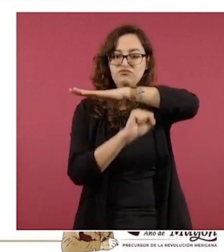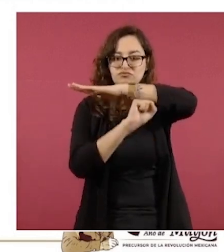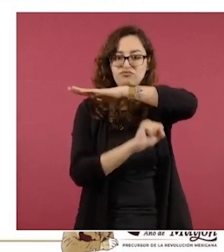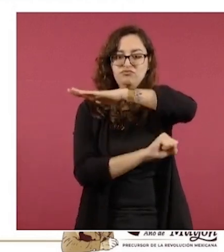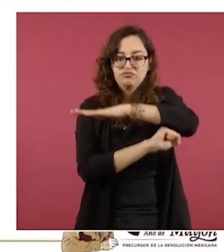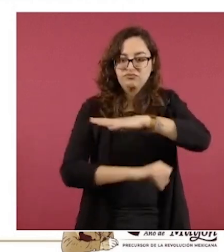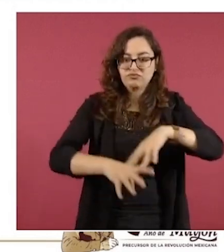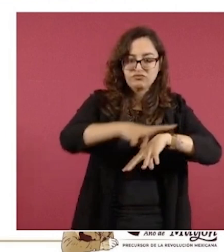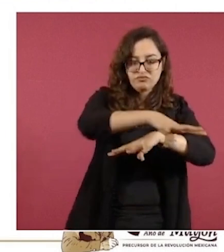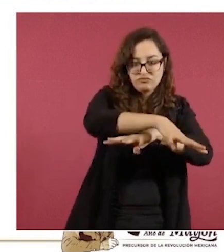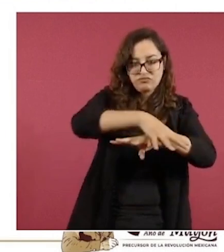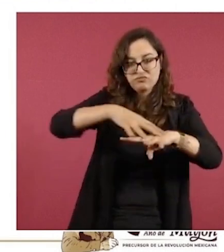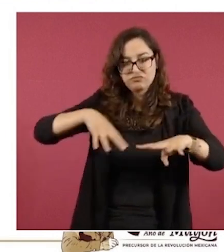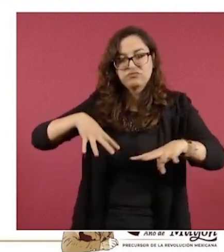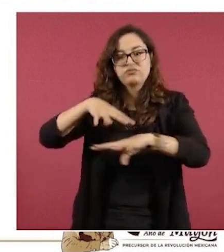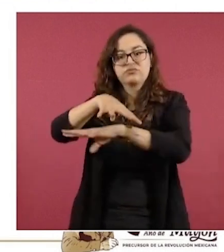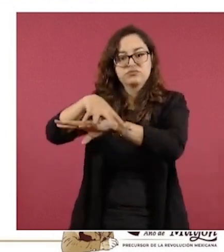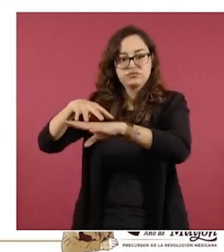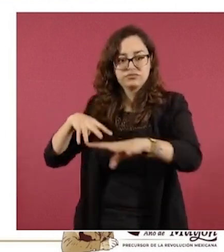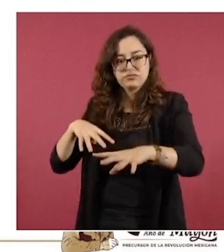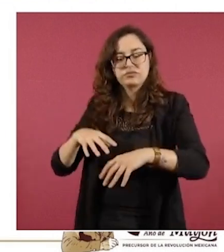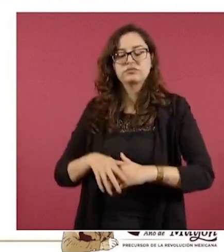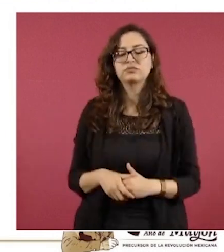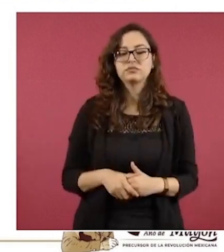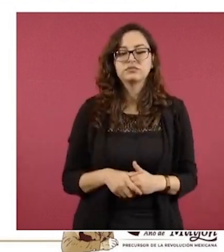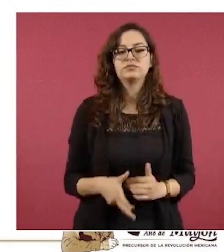del edificio. La que sigue.